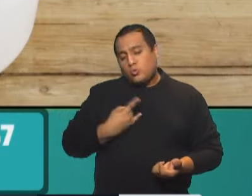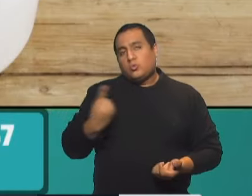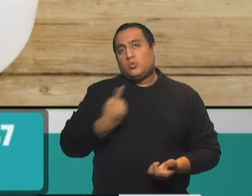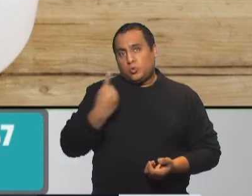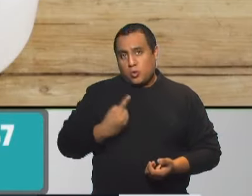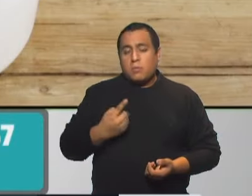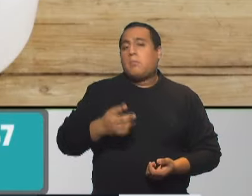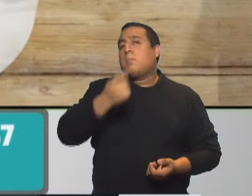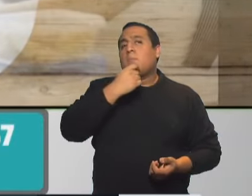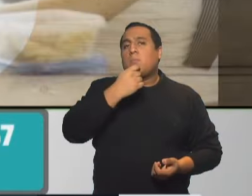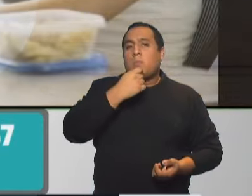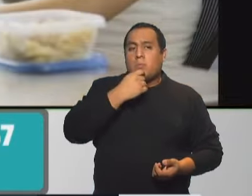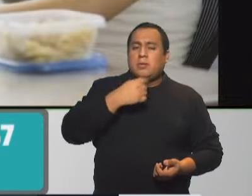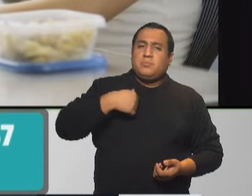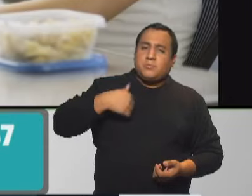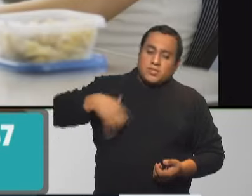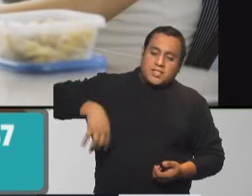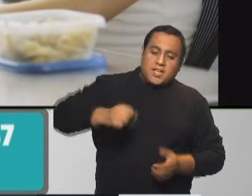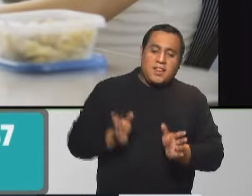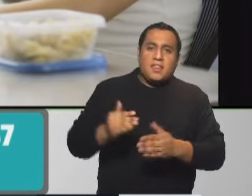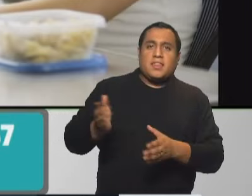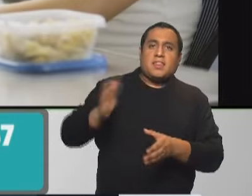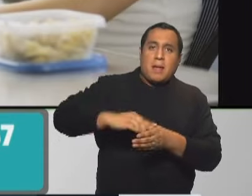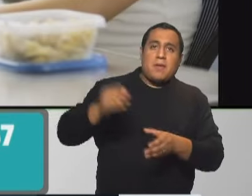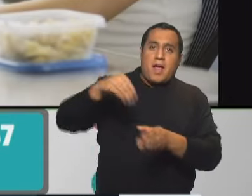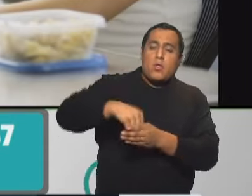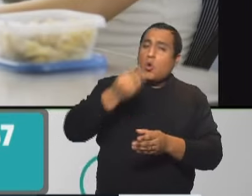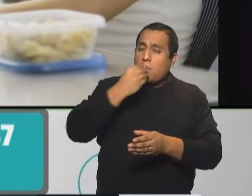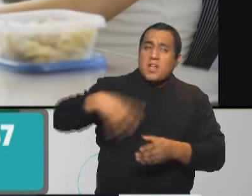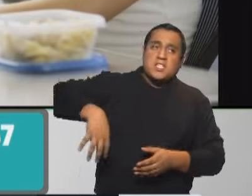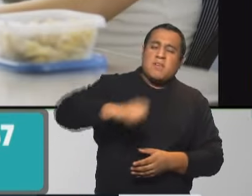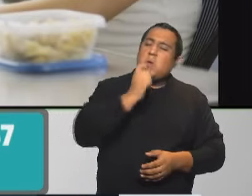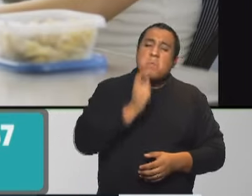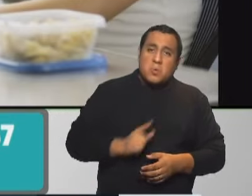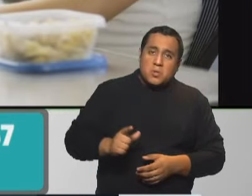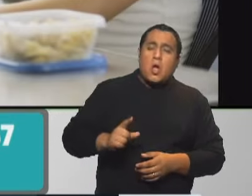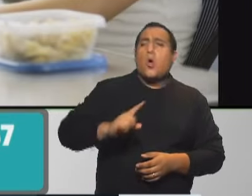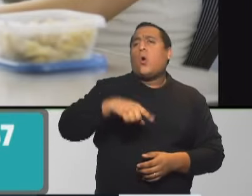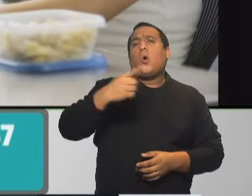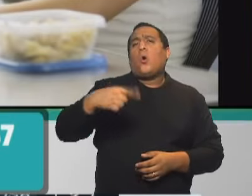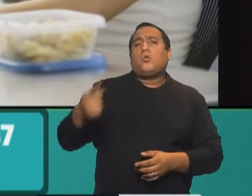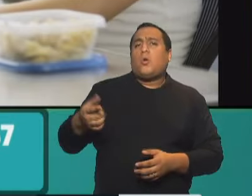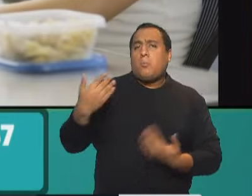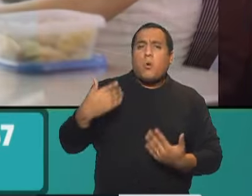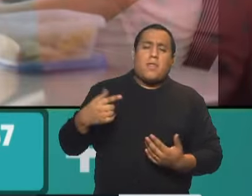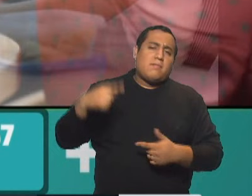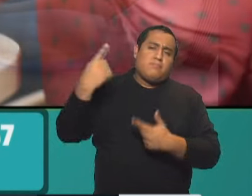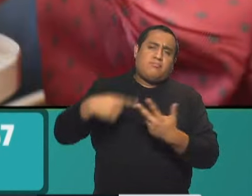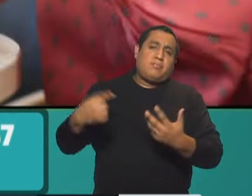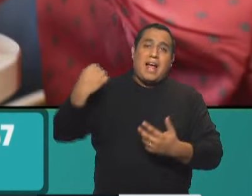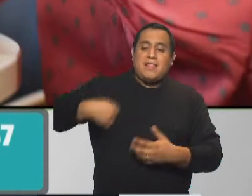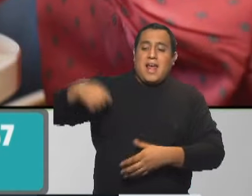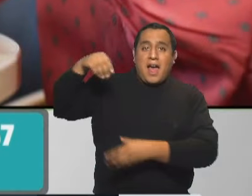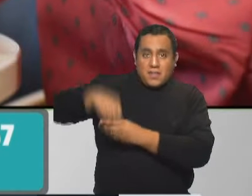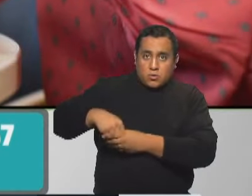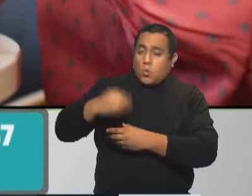Si no me gusta esto de me llevo la comida en un tupper, puedo pensar en colaciones rápidas que puedo tener. adentro de mi mochila, adentro de mi cartera, y